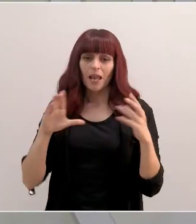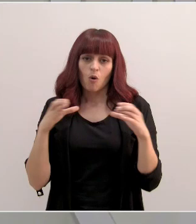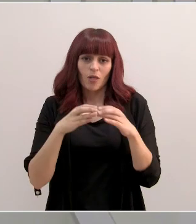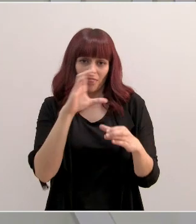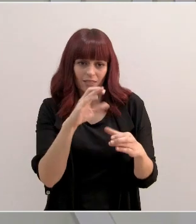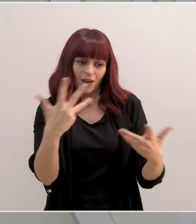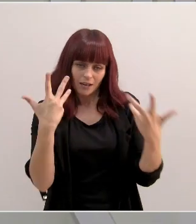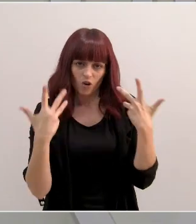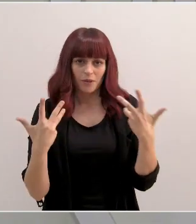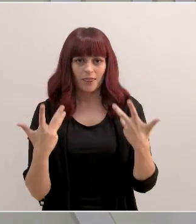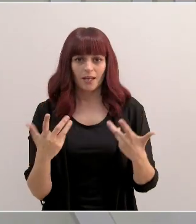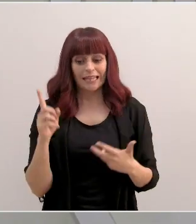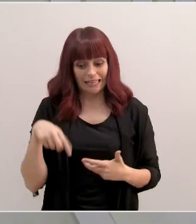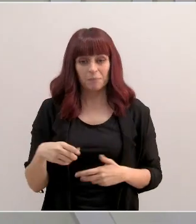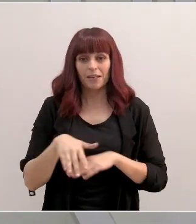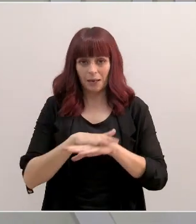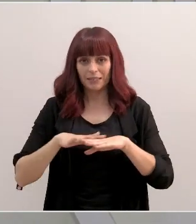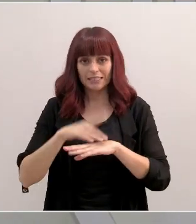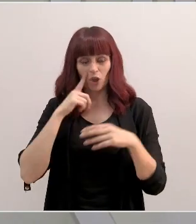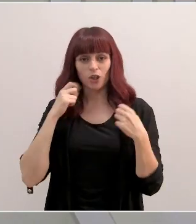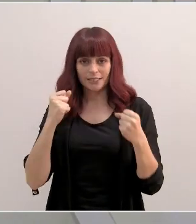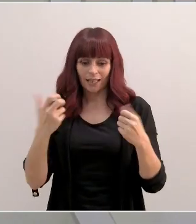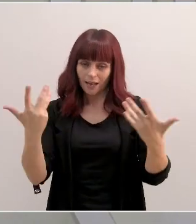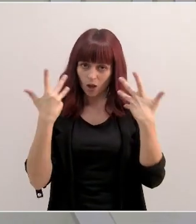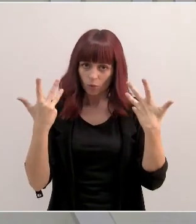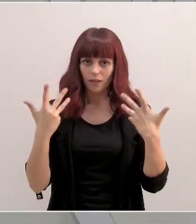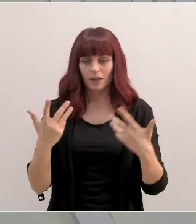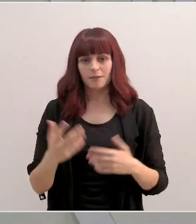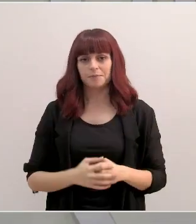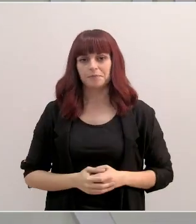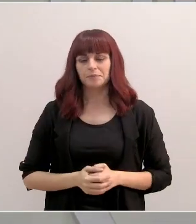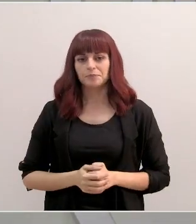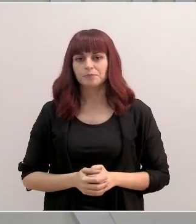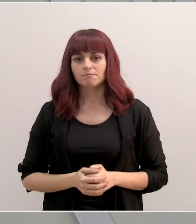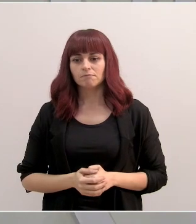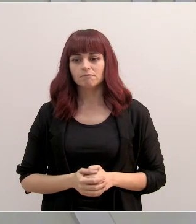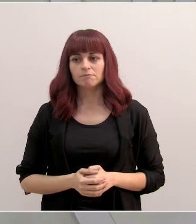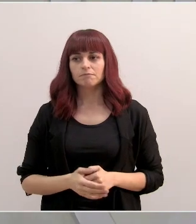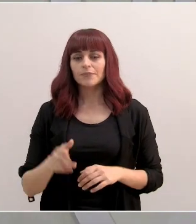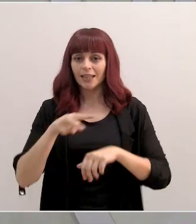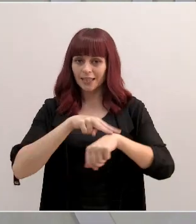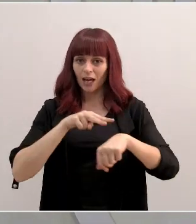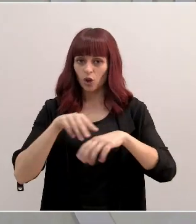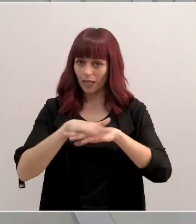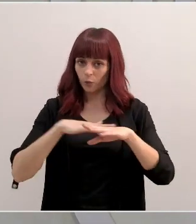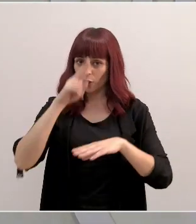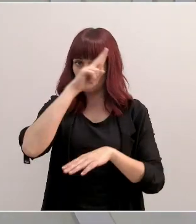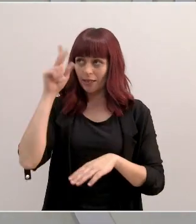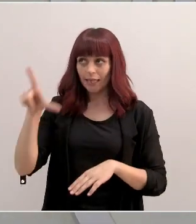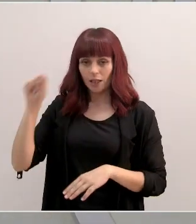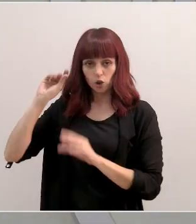científica, así como el propio Ministerio de Sanidad. Acabamos de conocer la decisión de la delegación del Gobierno de Madrid